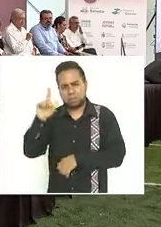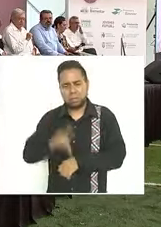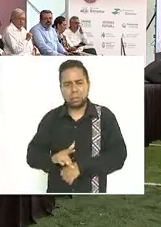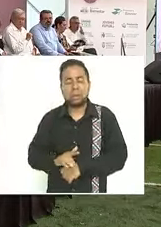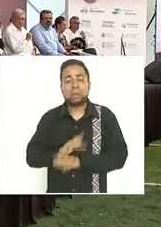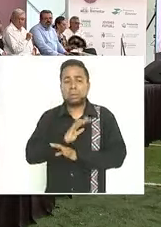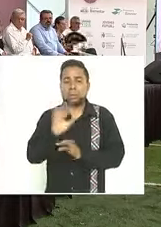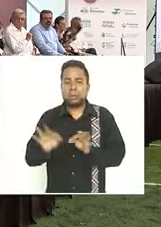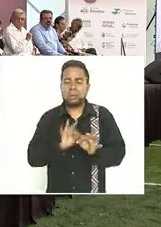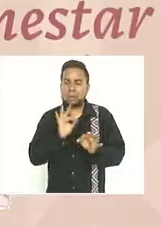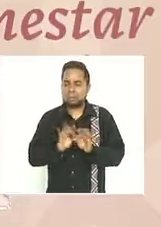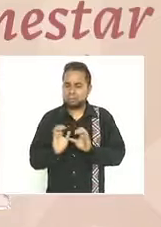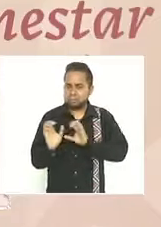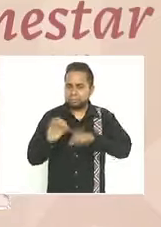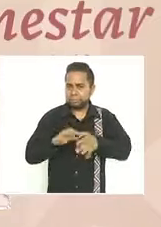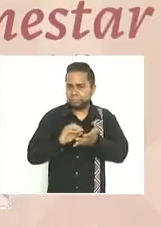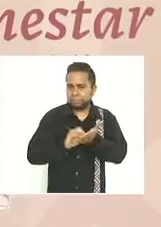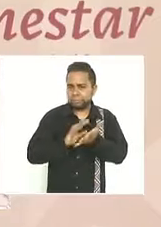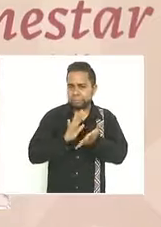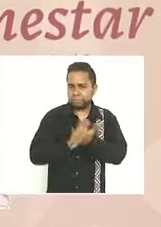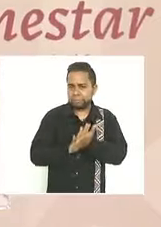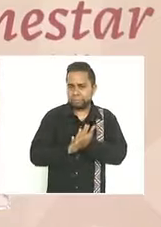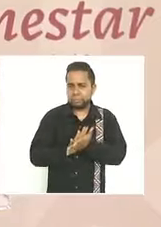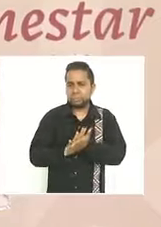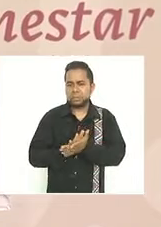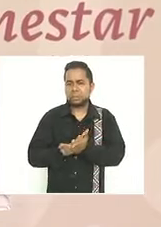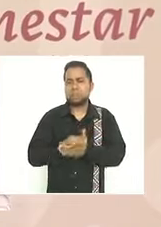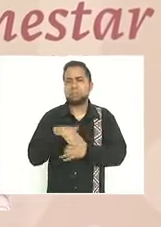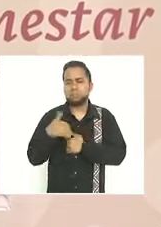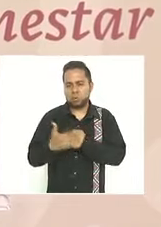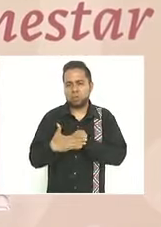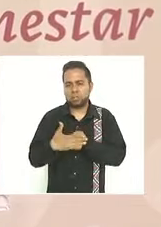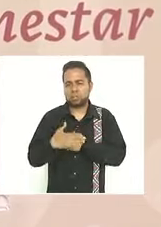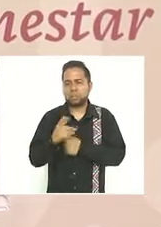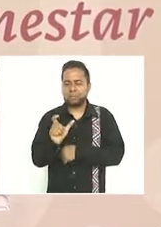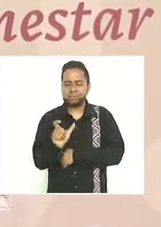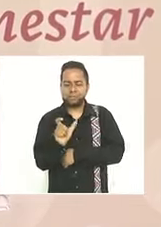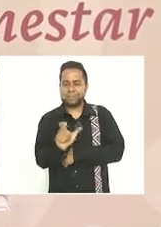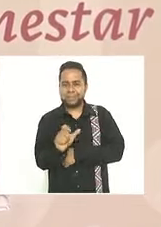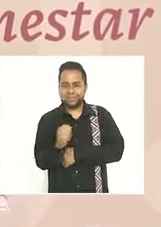concluido el registro y en septiembre entregaremos las tarjetas